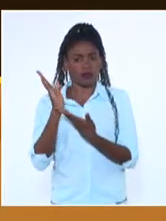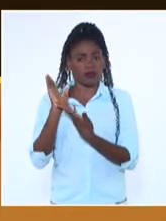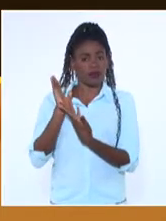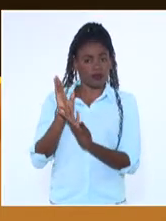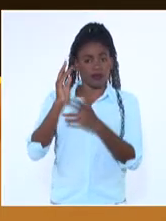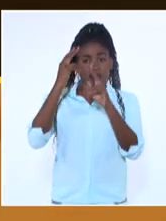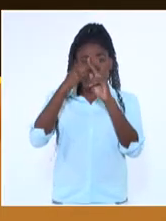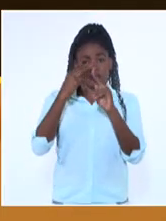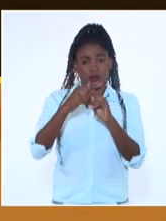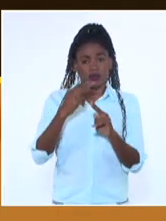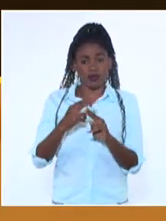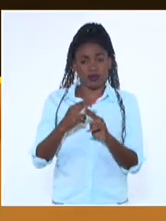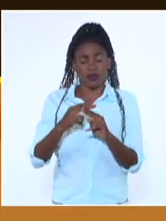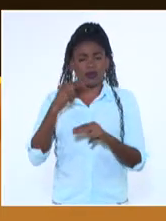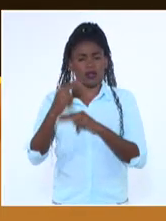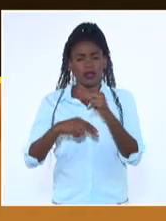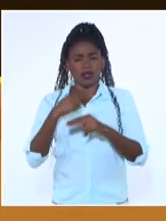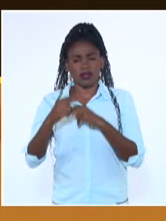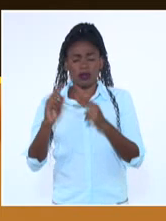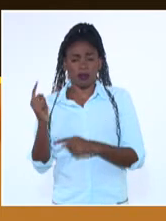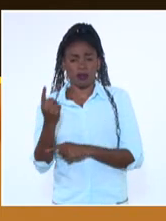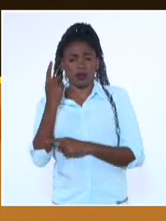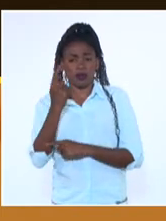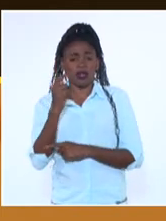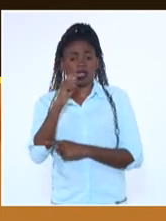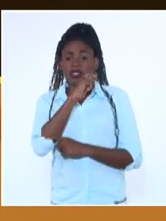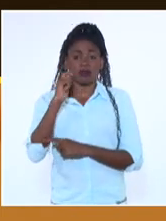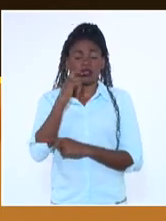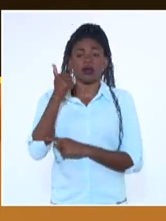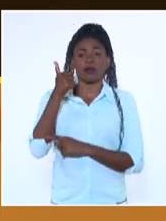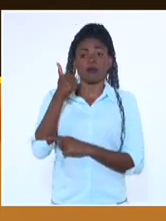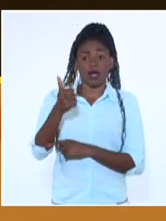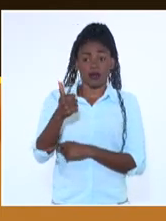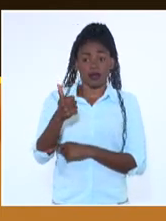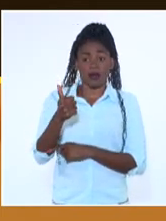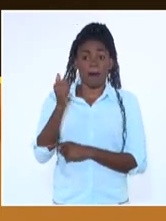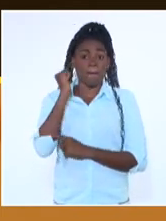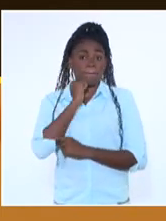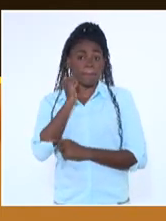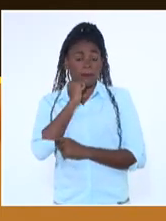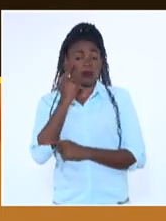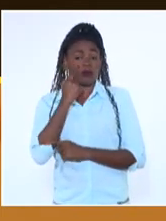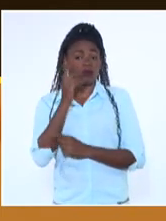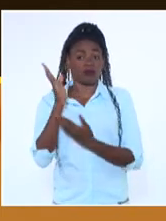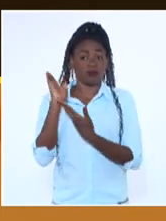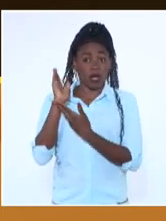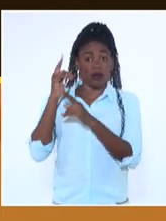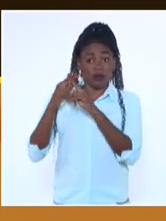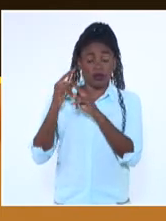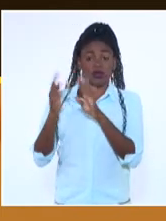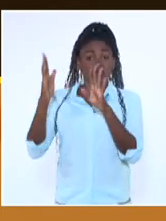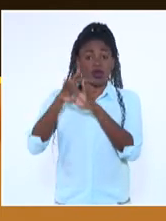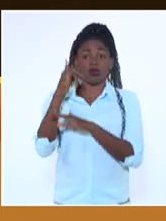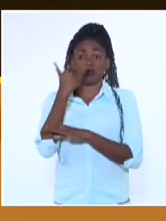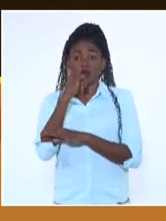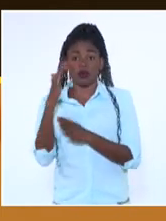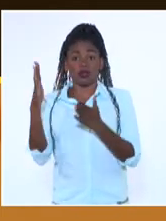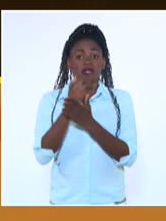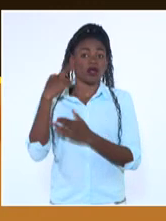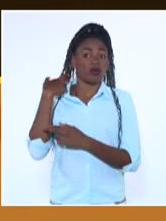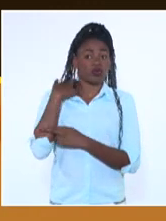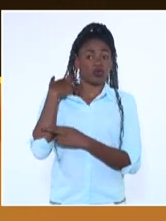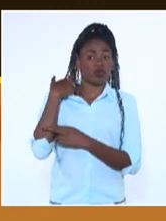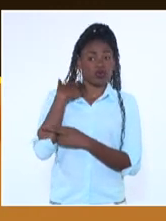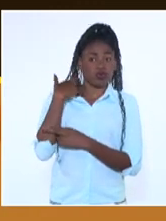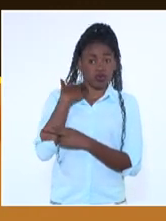boca sana es importante realizar, primero, un correcto cepillado, pero además lo tienen ustedes en pantalla. No fumar y limitar el consumo de